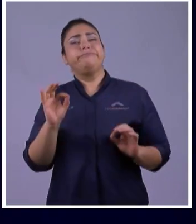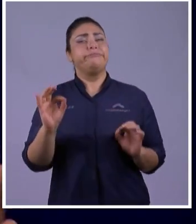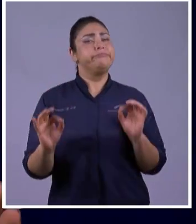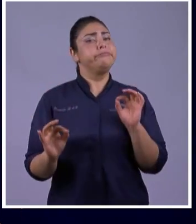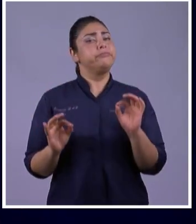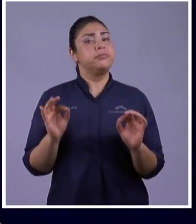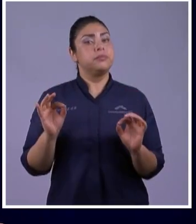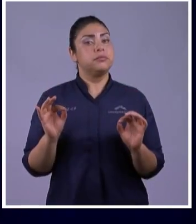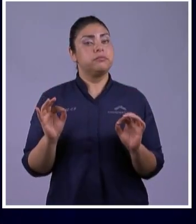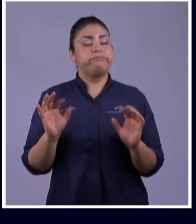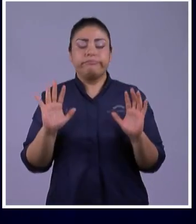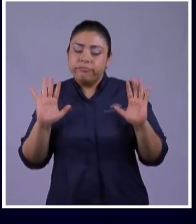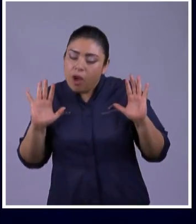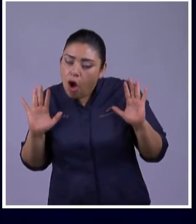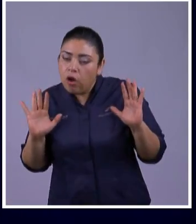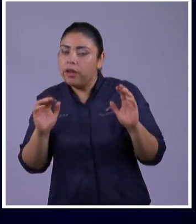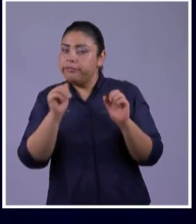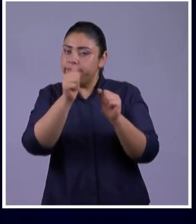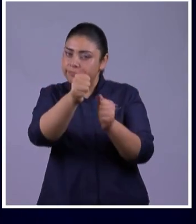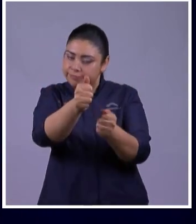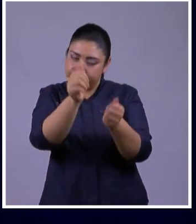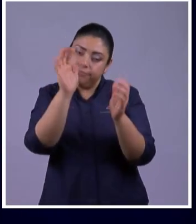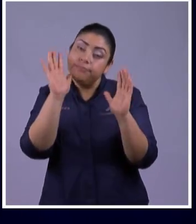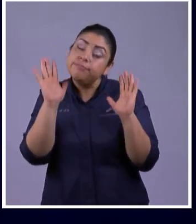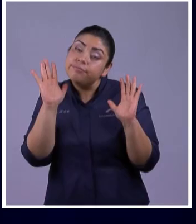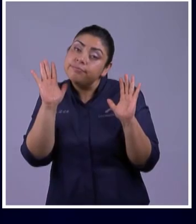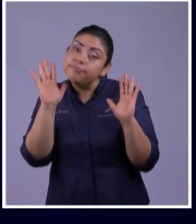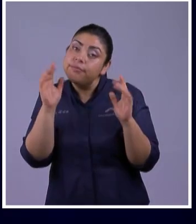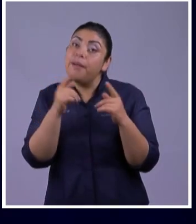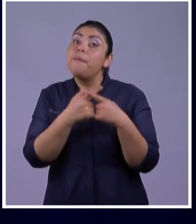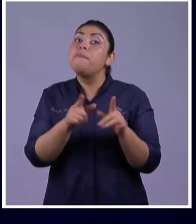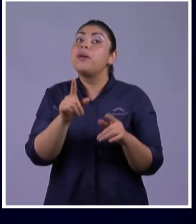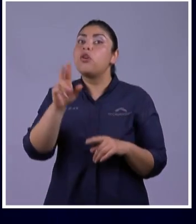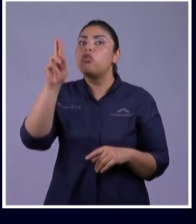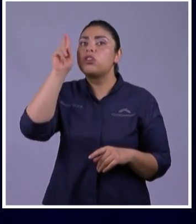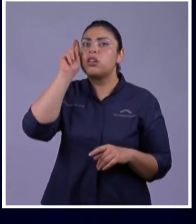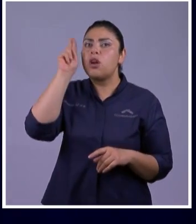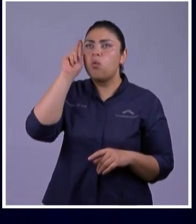Está Bien Siempre Y Cuando Reconozcas A Dios